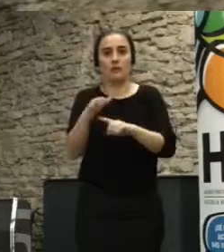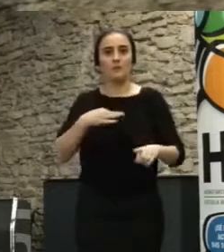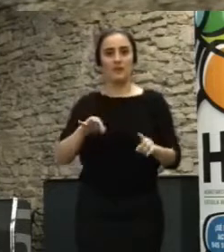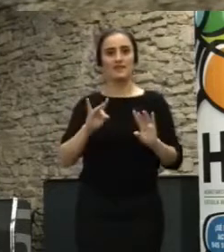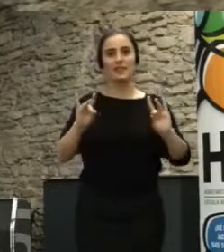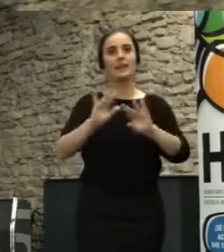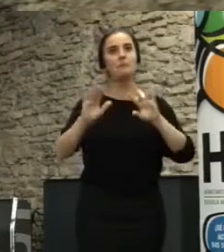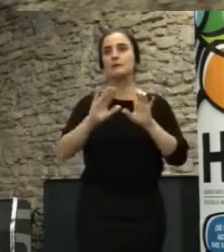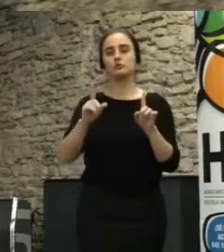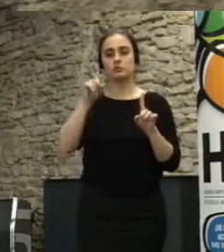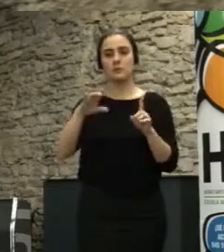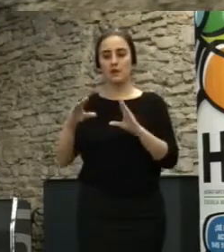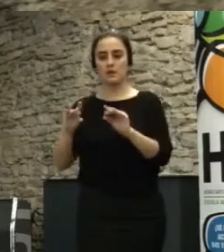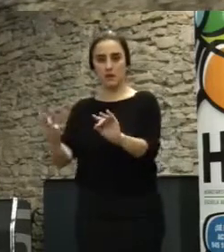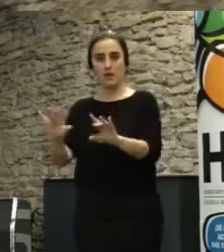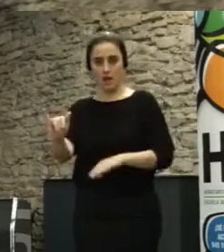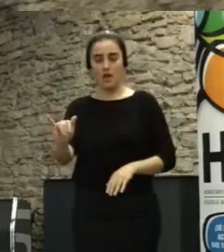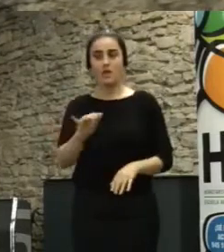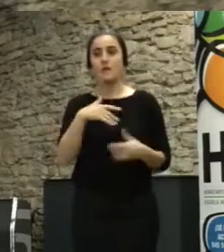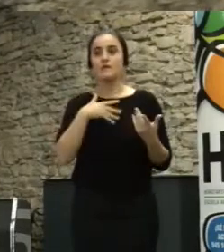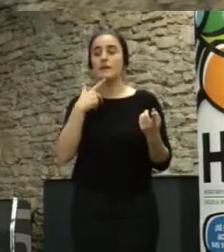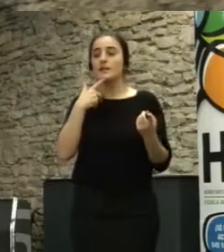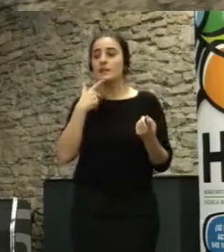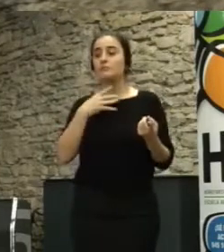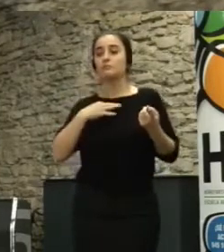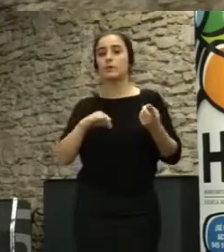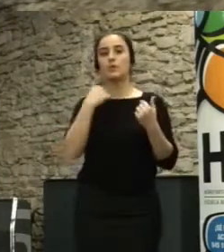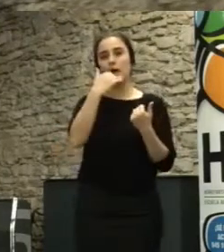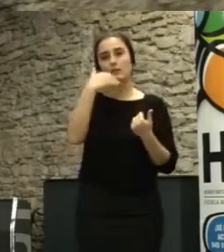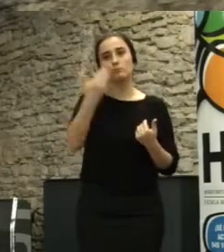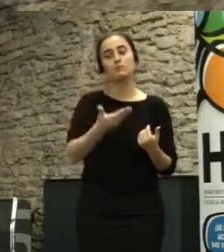camino clave muy importante sin una participación territorial